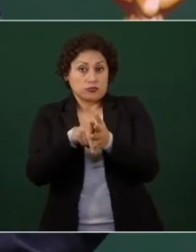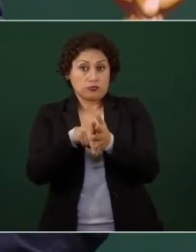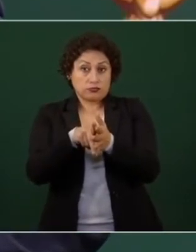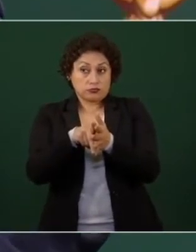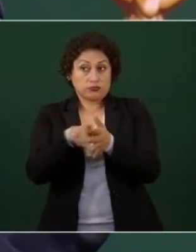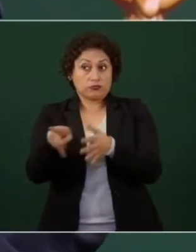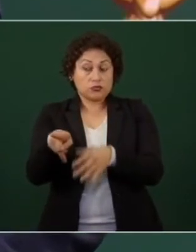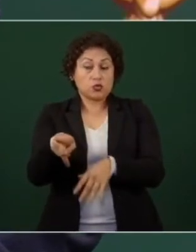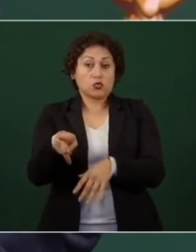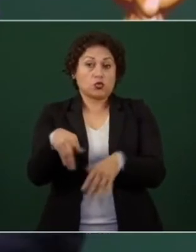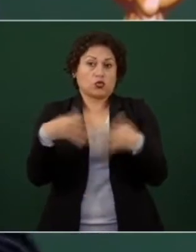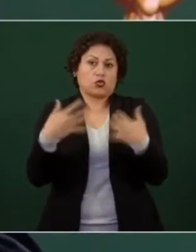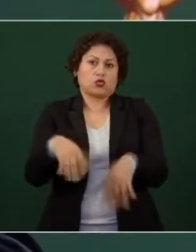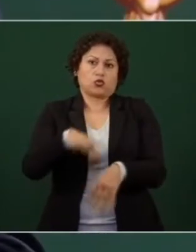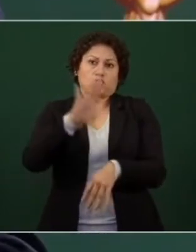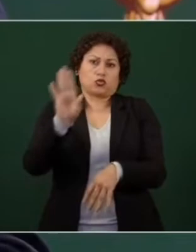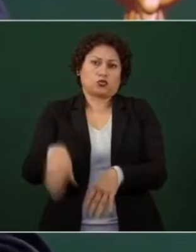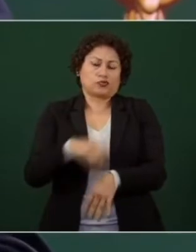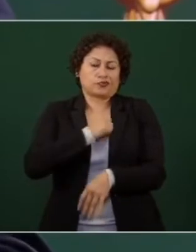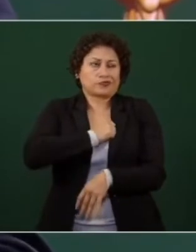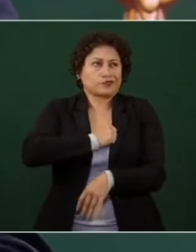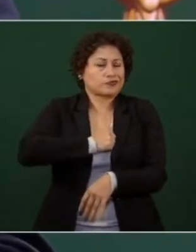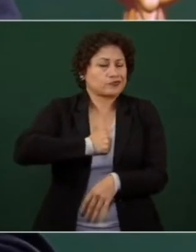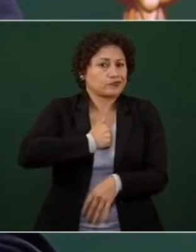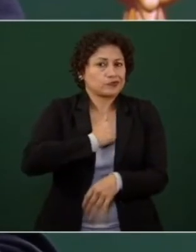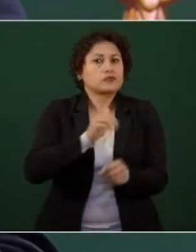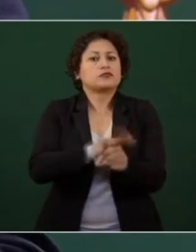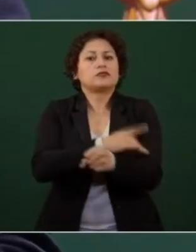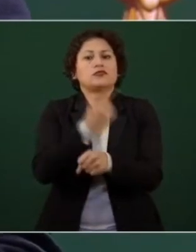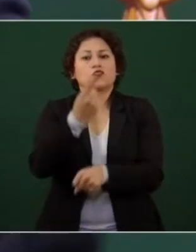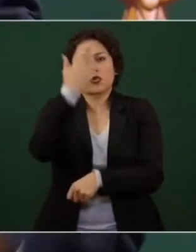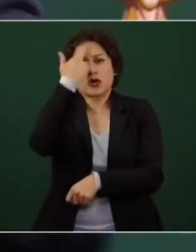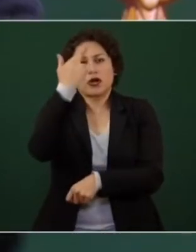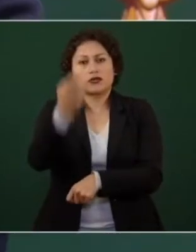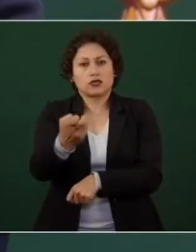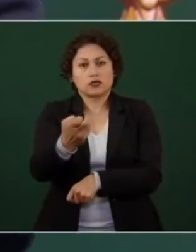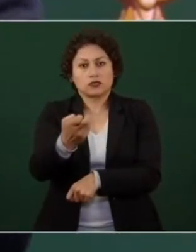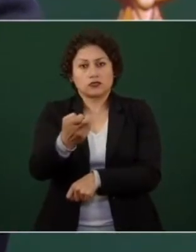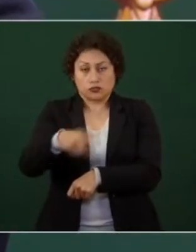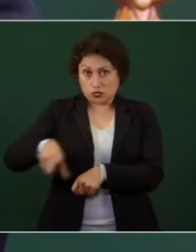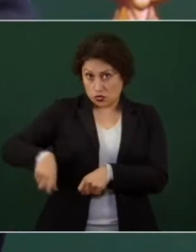del gobierno del estado sino